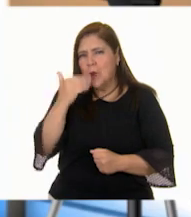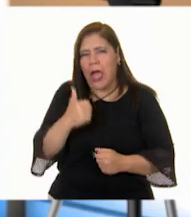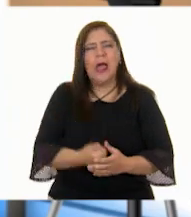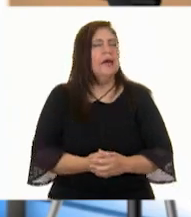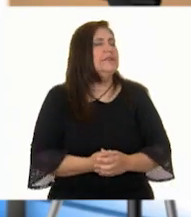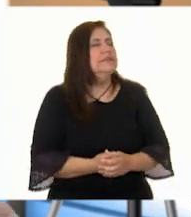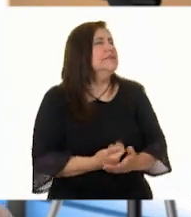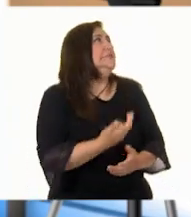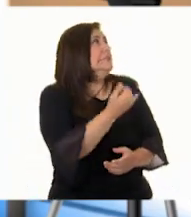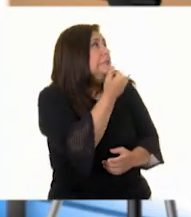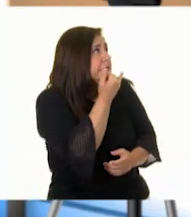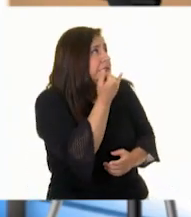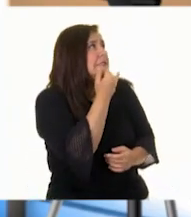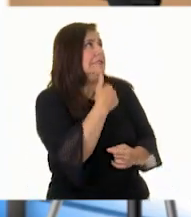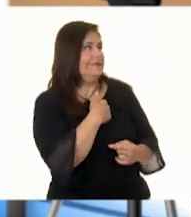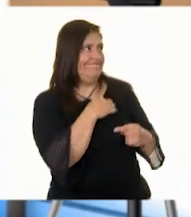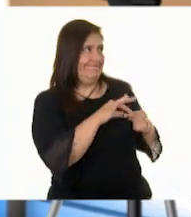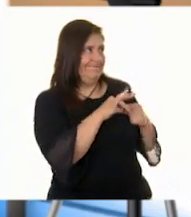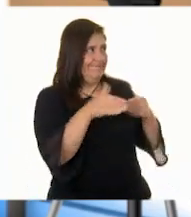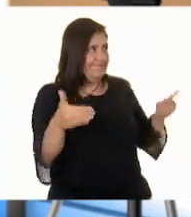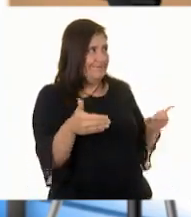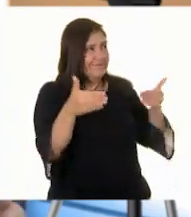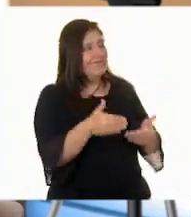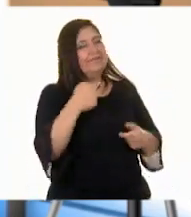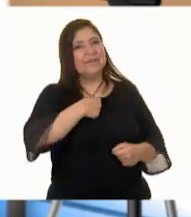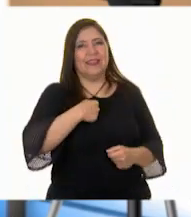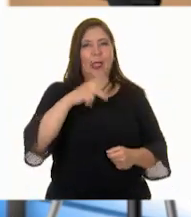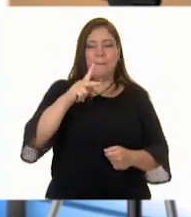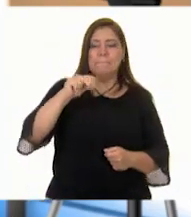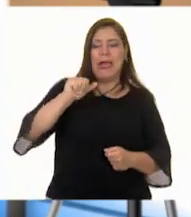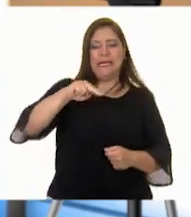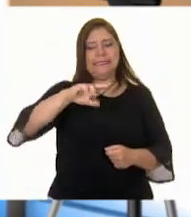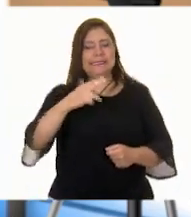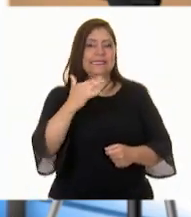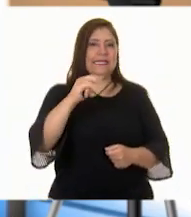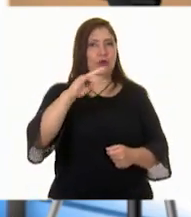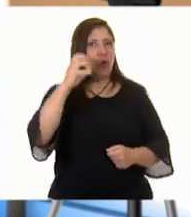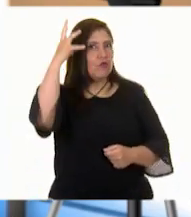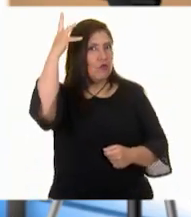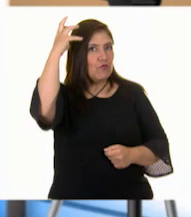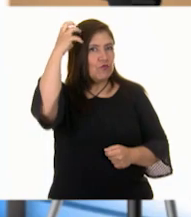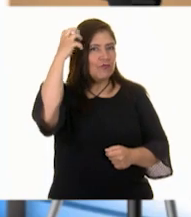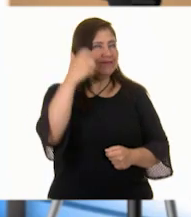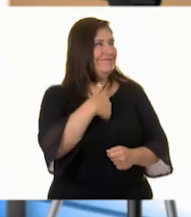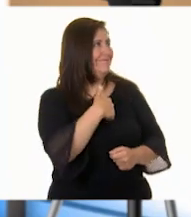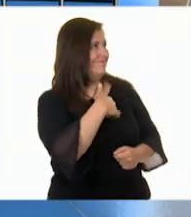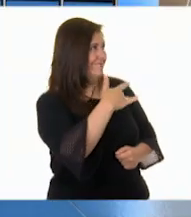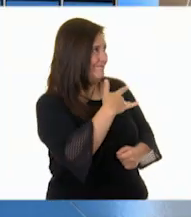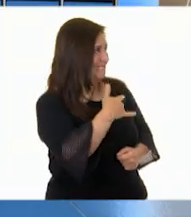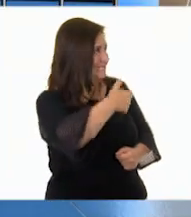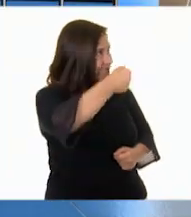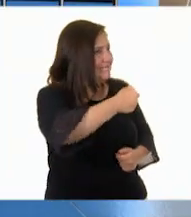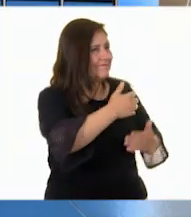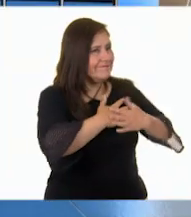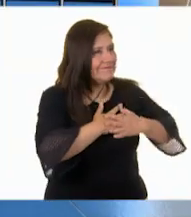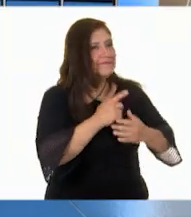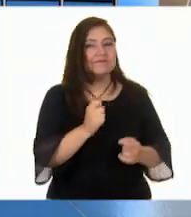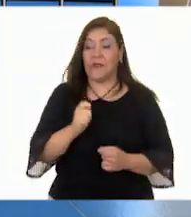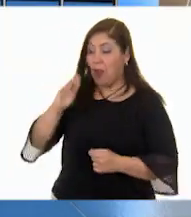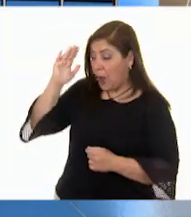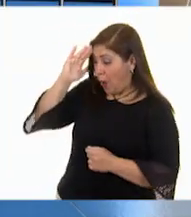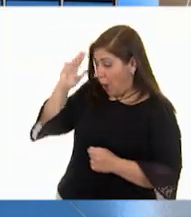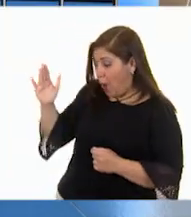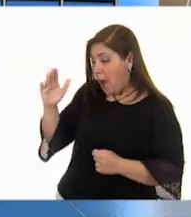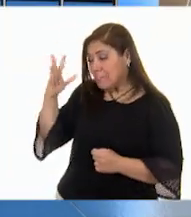disculpa, me presento, mi nombre es Panchito y te saludo con la mano en el corazón. ¡Ay, hola Panchito,